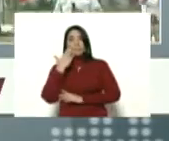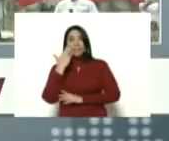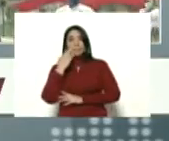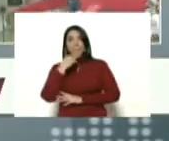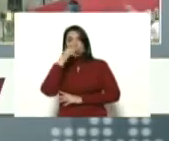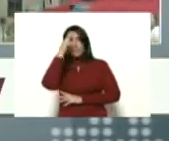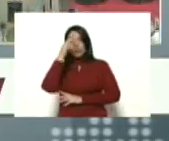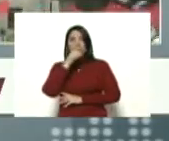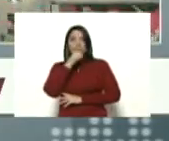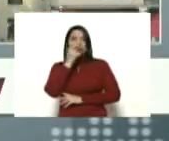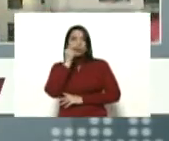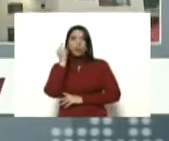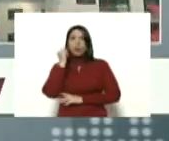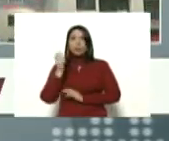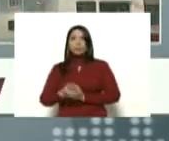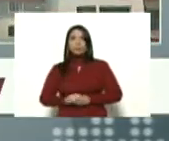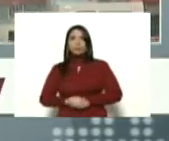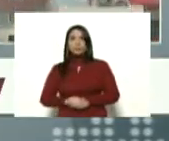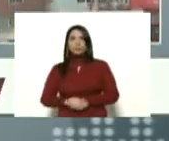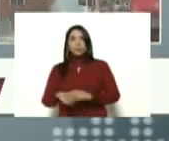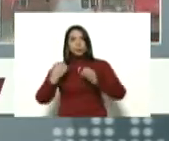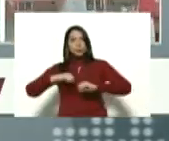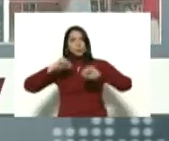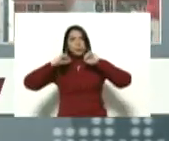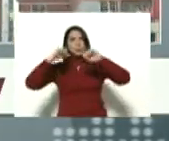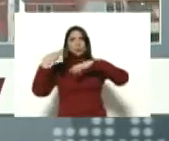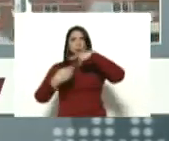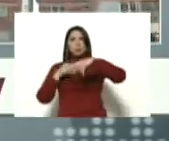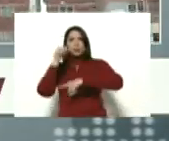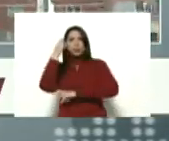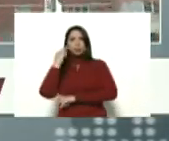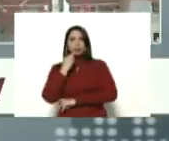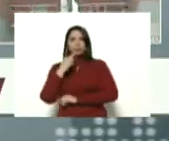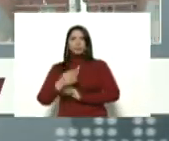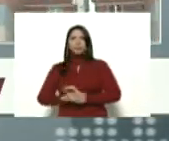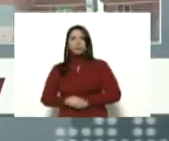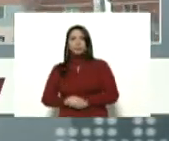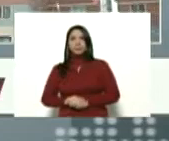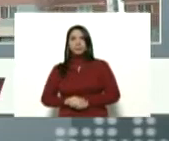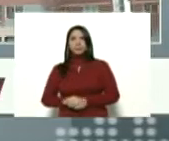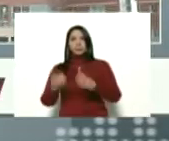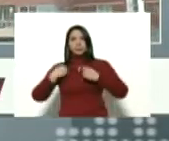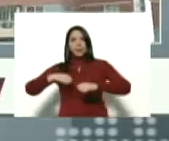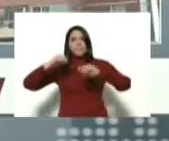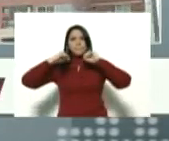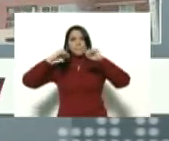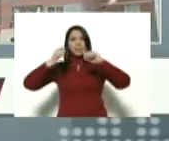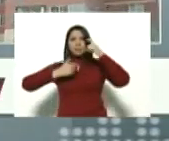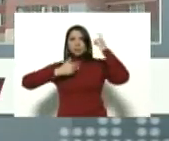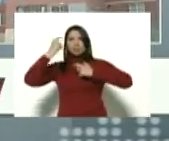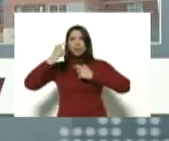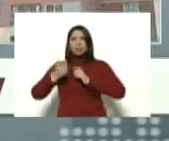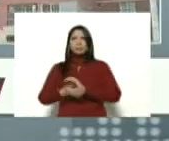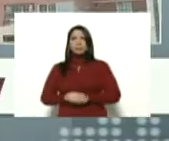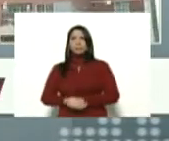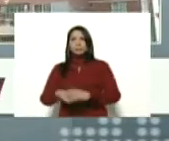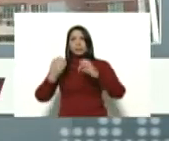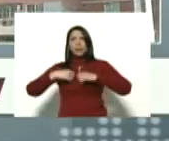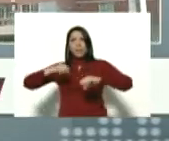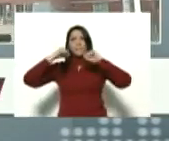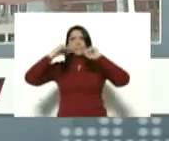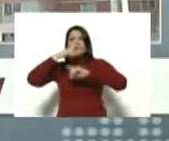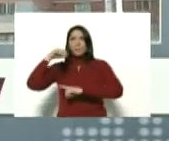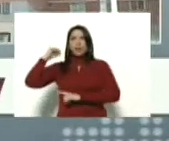los abuelos las abuelas viva la revolución bolivariana que viva el comandante chávez que viva